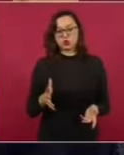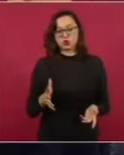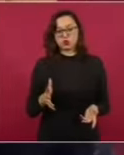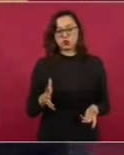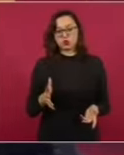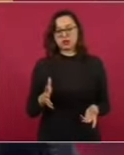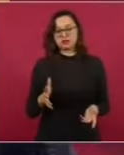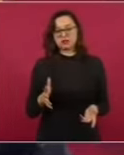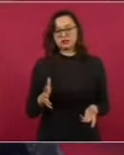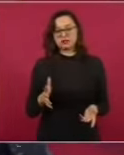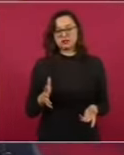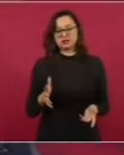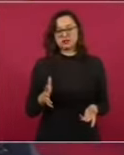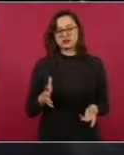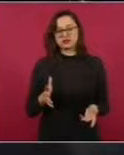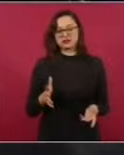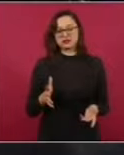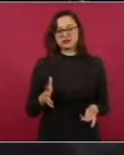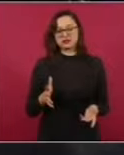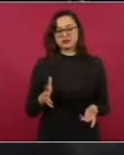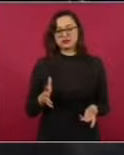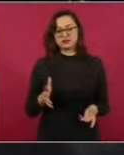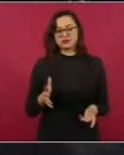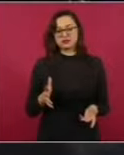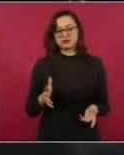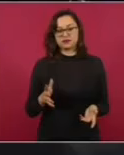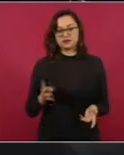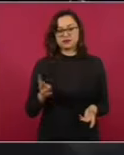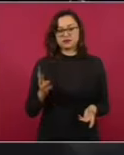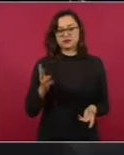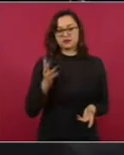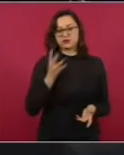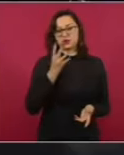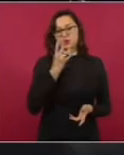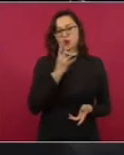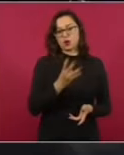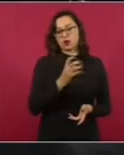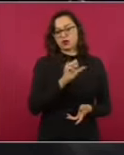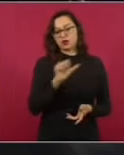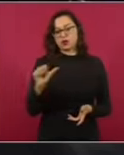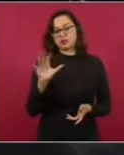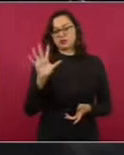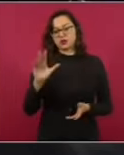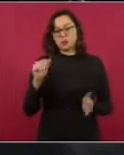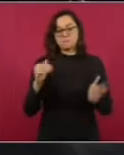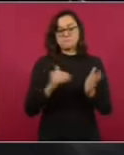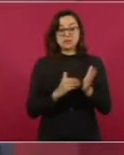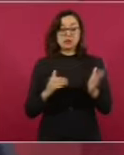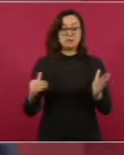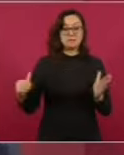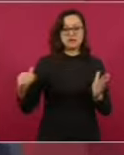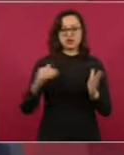de cuatro a cinco mil millones